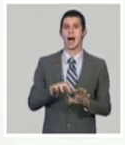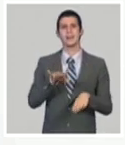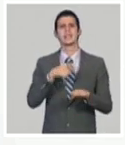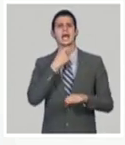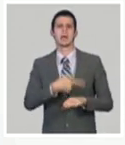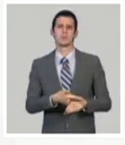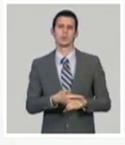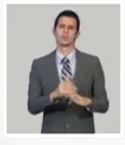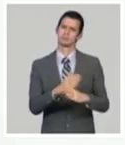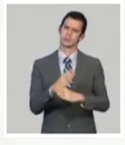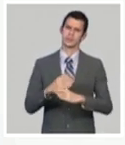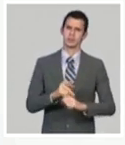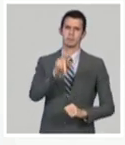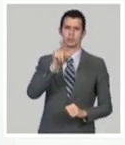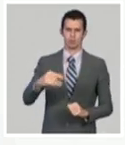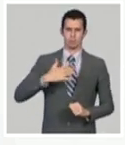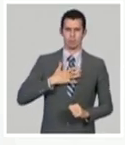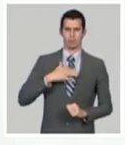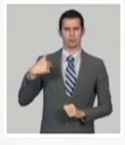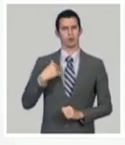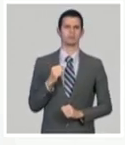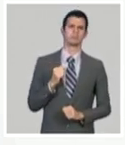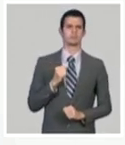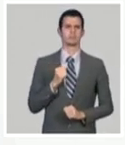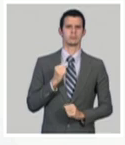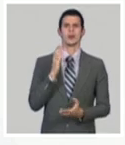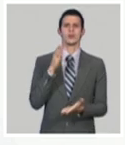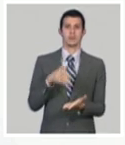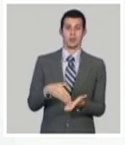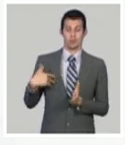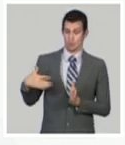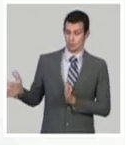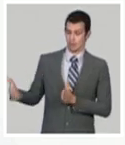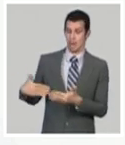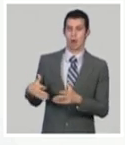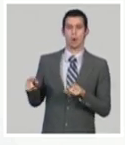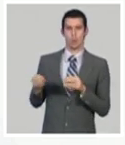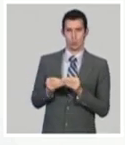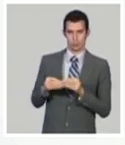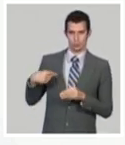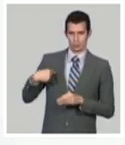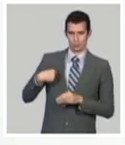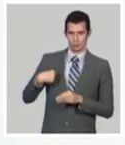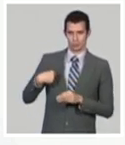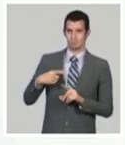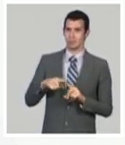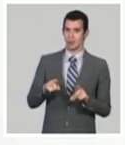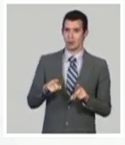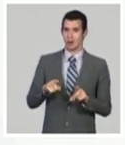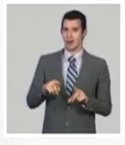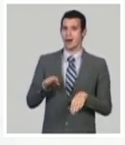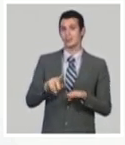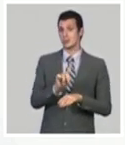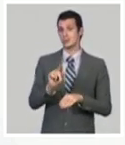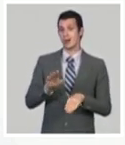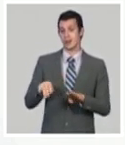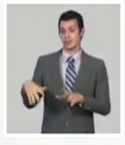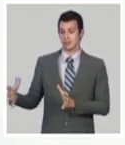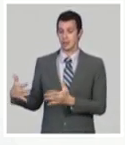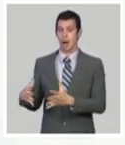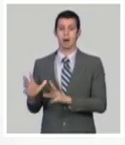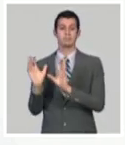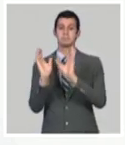antes de llegar al país que cuyas cargas aún no han sido despachadas, es decir, o fueron